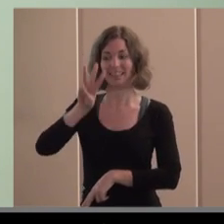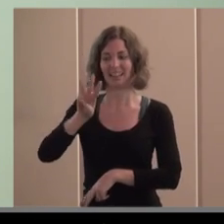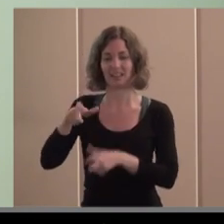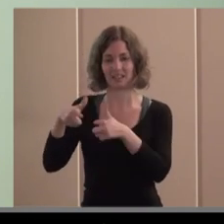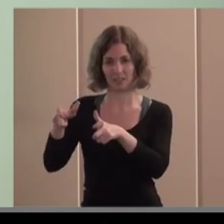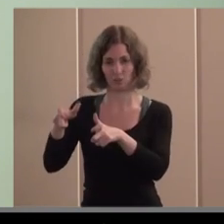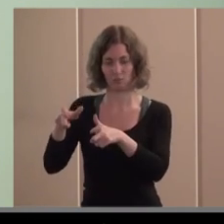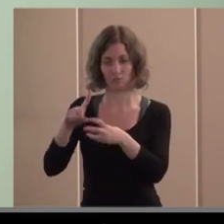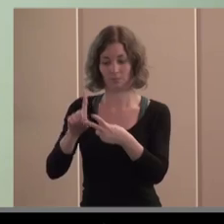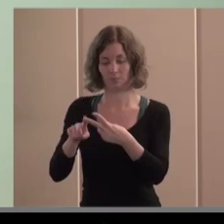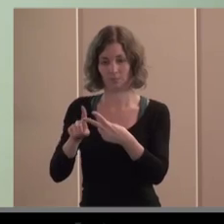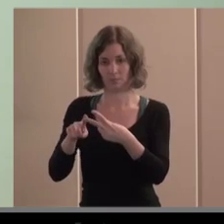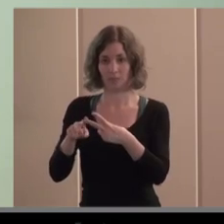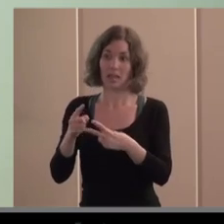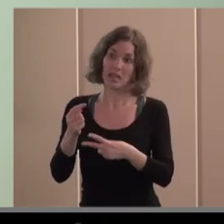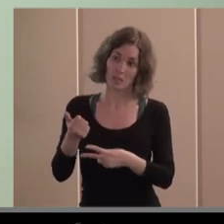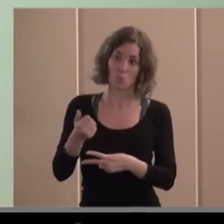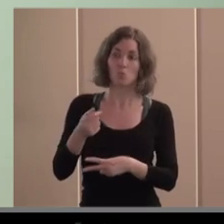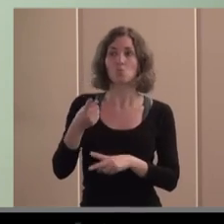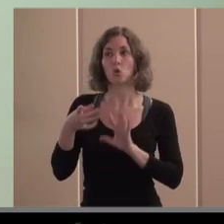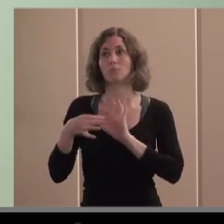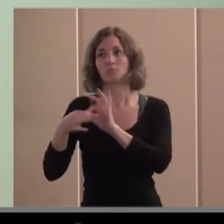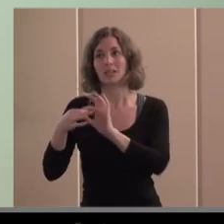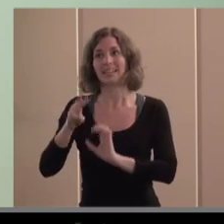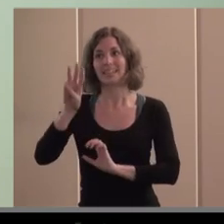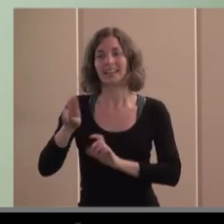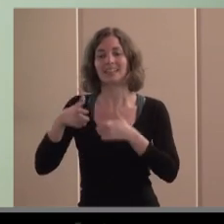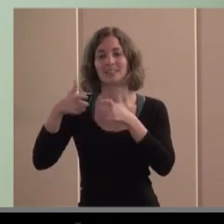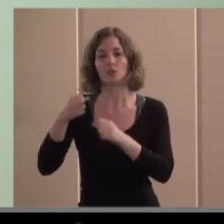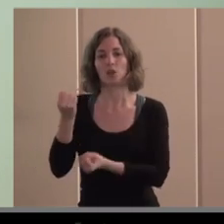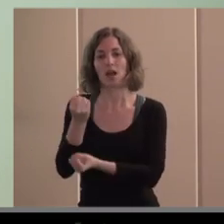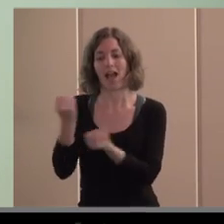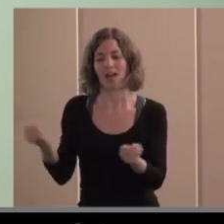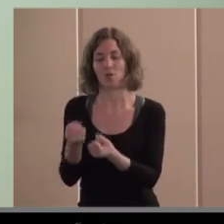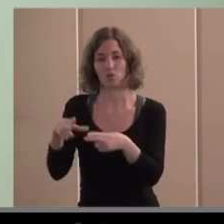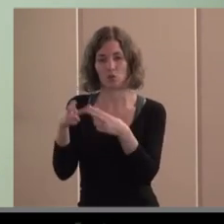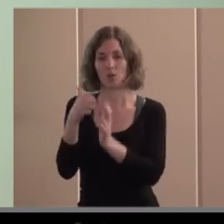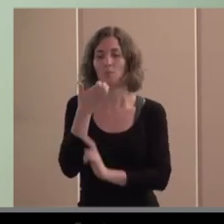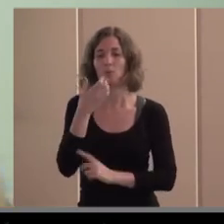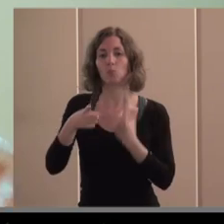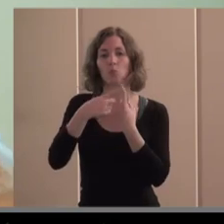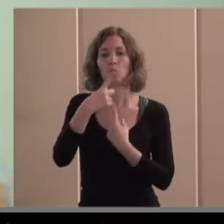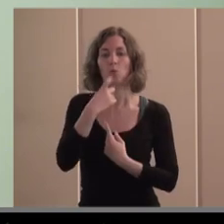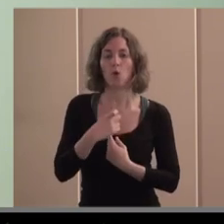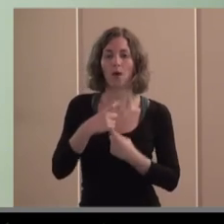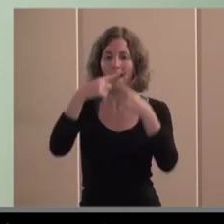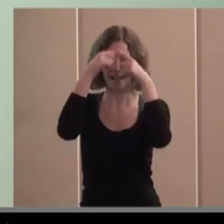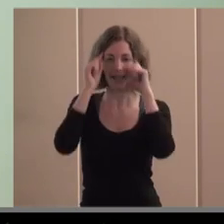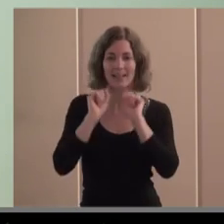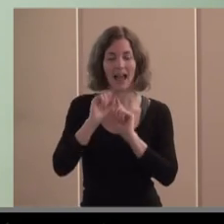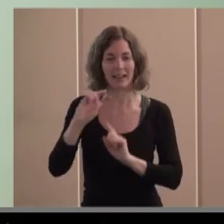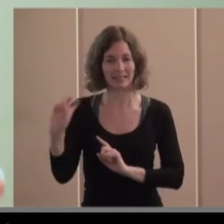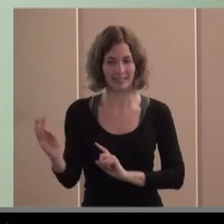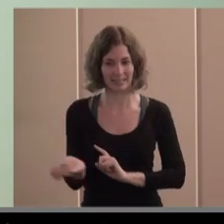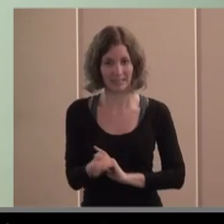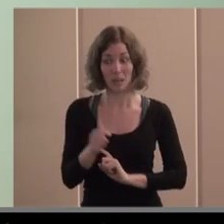sector me identificado con tercer sector de acción social ¿vale? pues Curroja Cáritas etcétera pero eso no deja